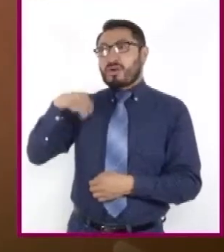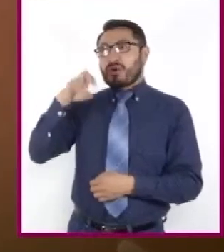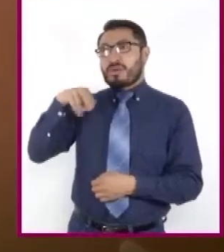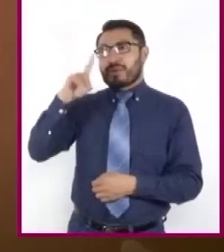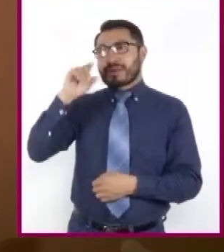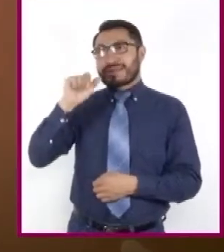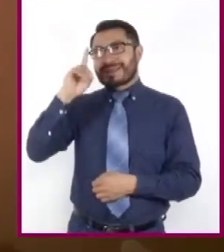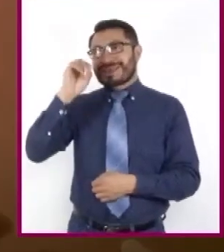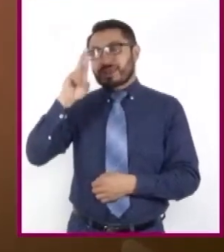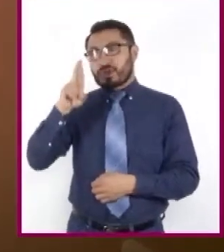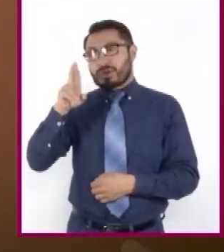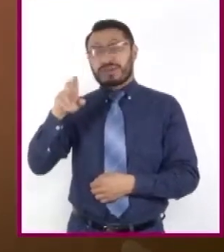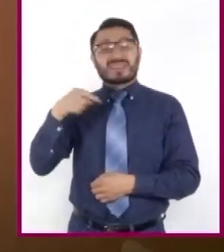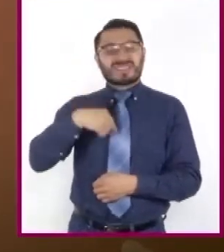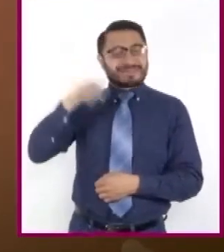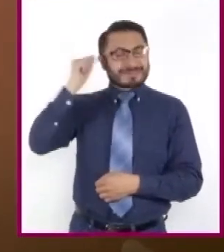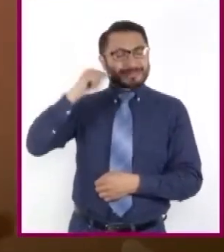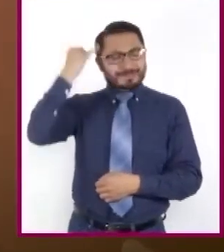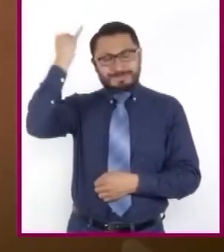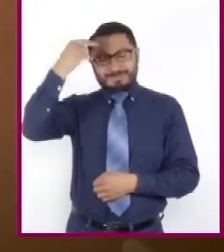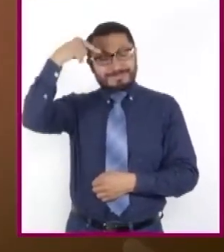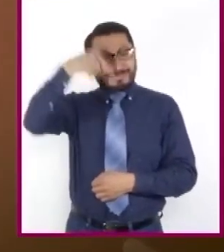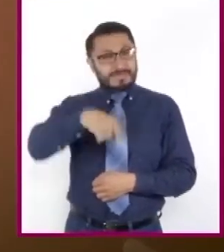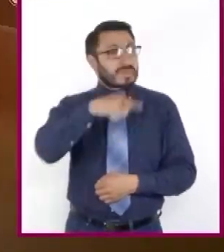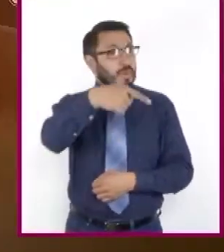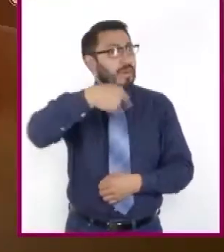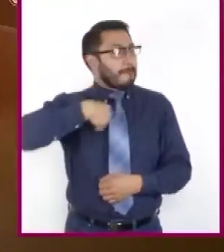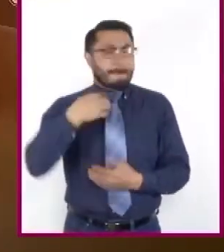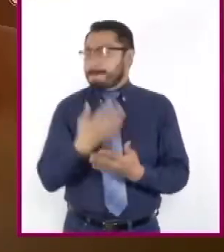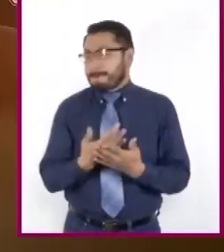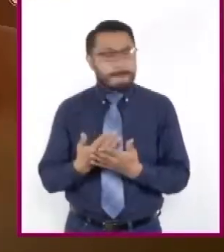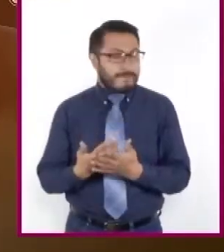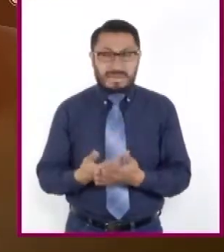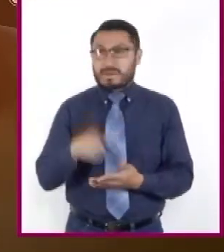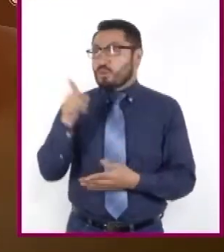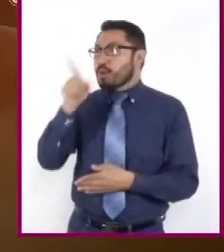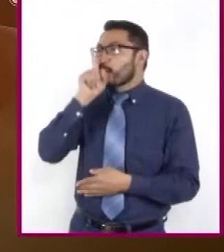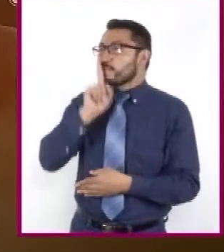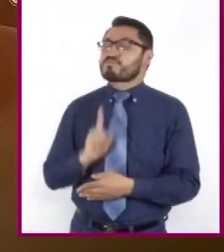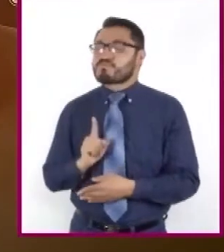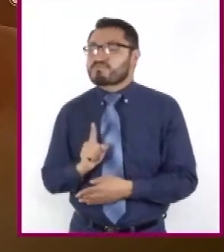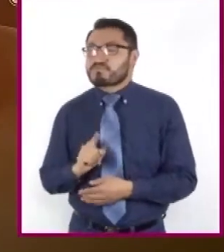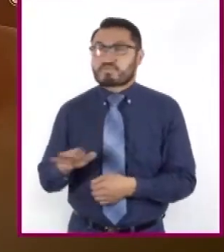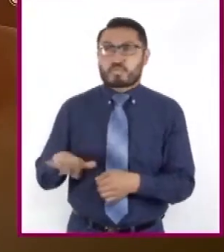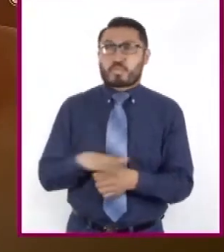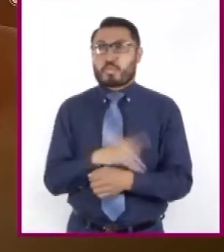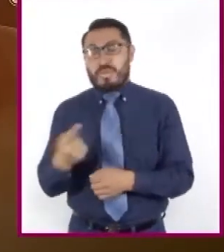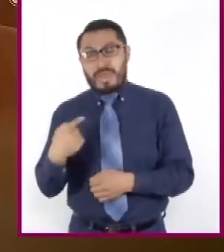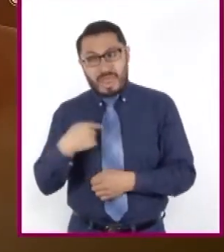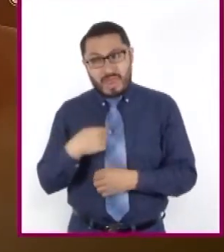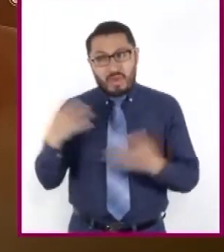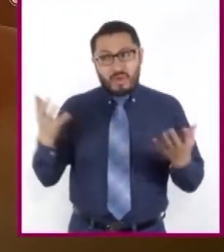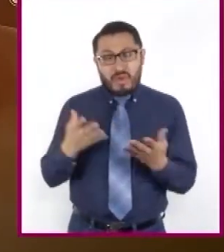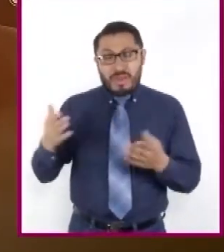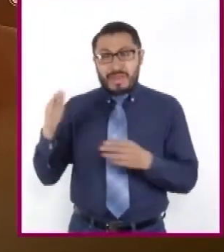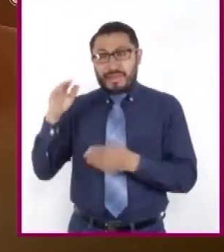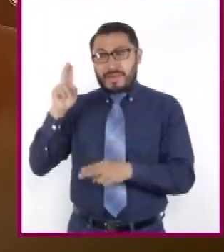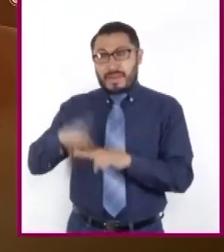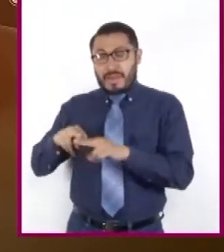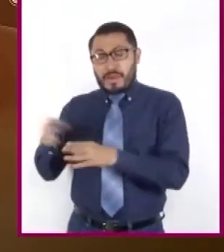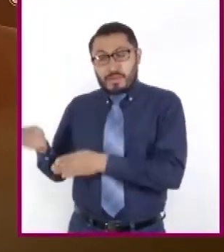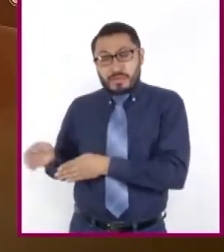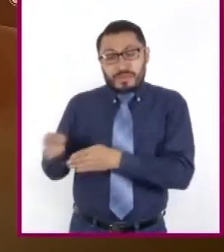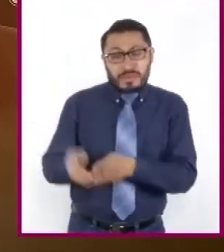Siempre supuse que aquí no me habías de esperar. Mientes, porque hice arrimar ese asiento para ti.